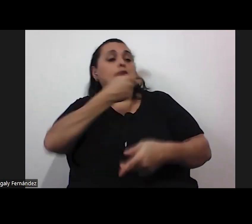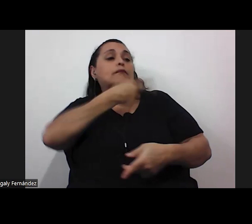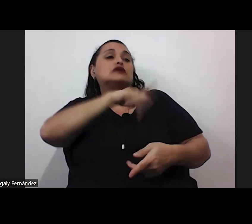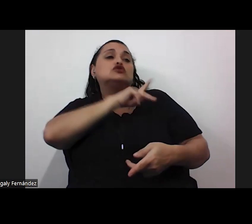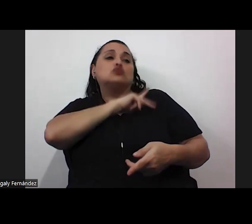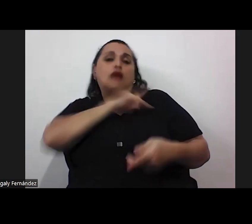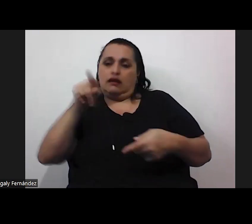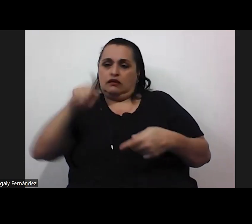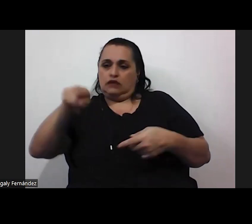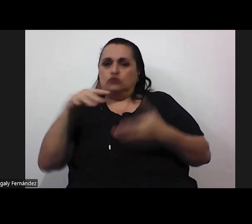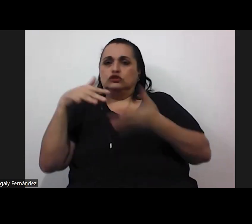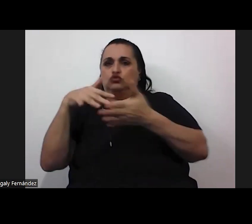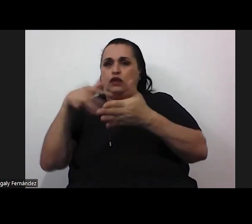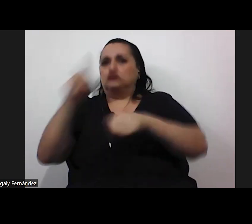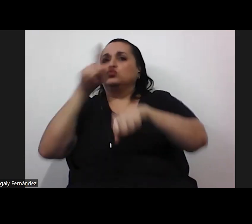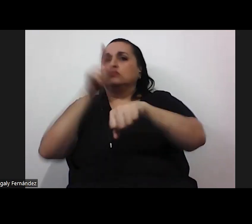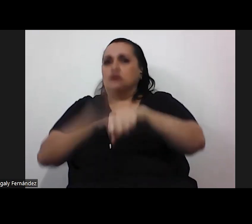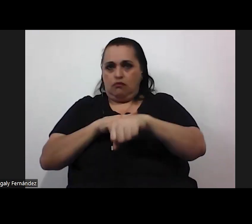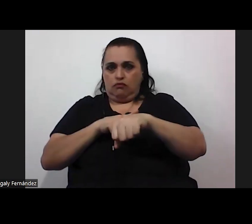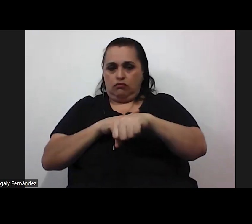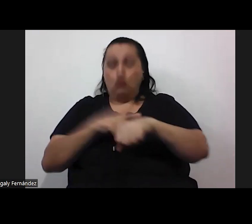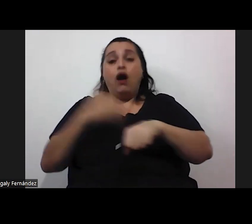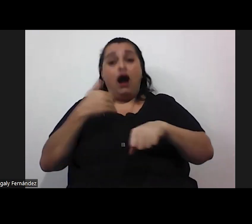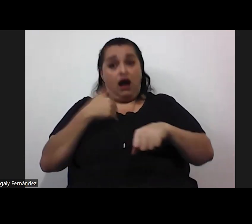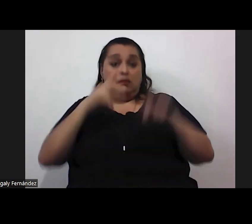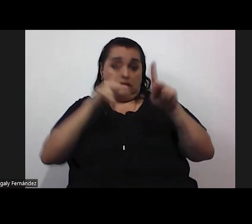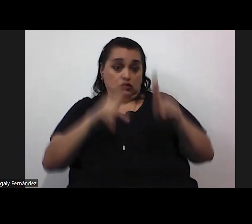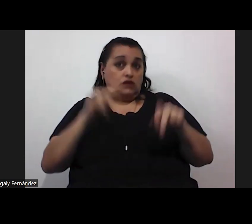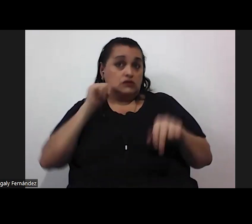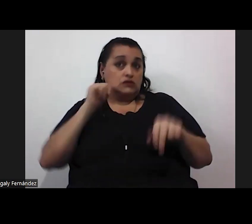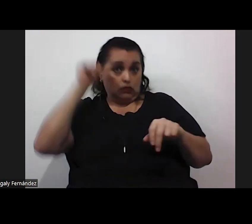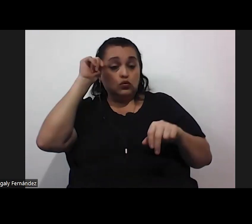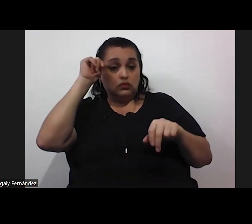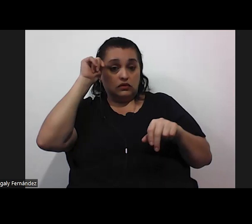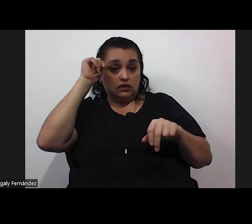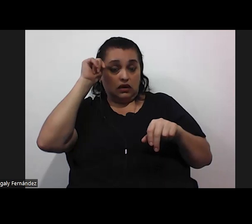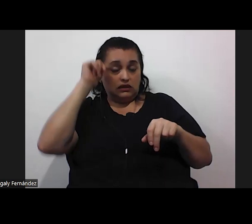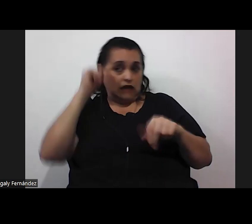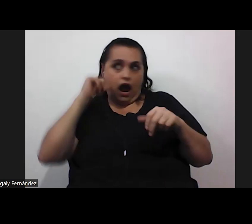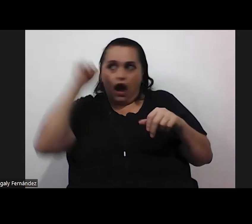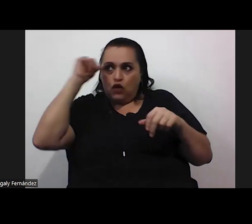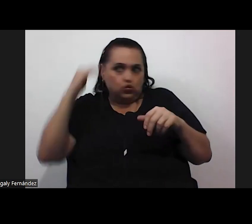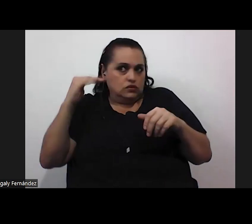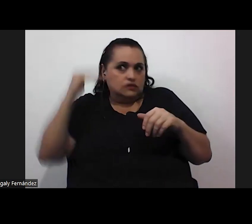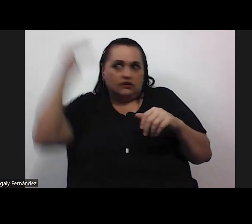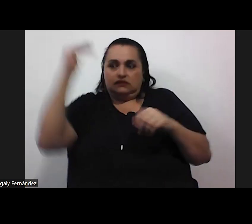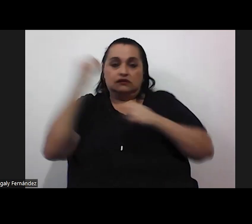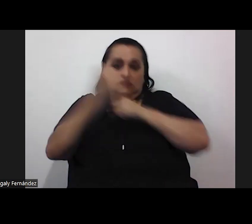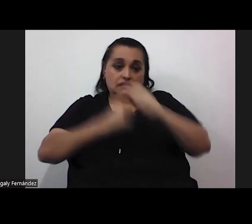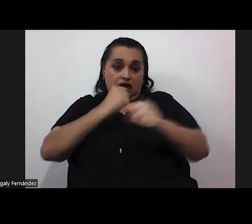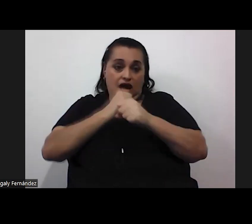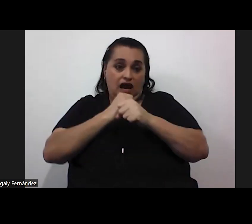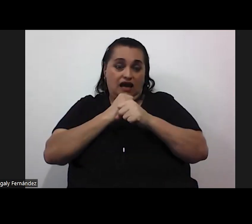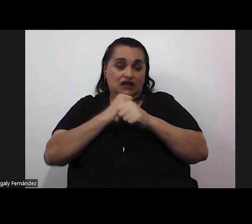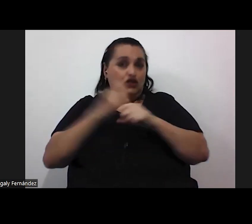estudiante a su propio tiempo de hecho que hay personas adultas y muy adultas también en edad que ni siquiera